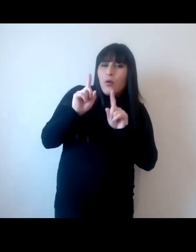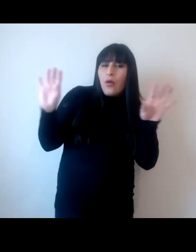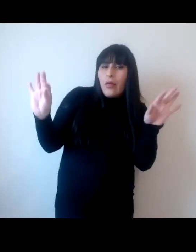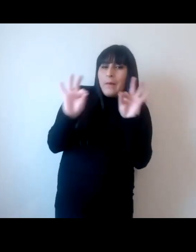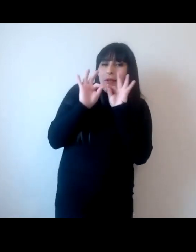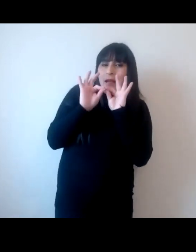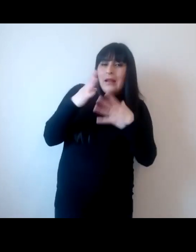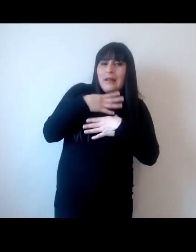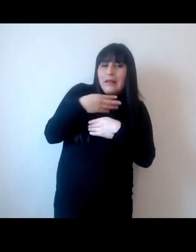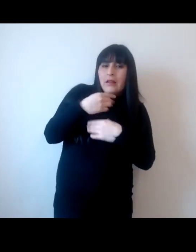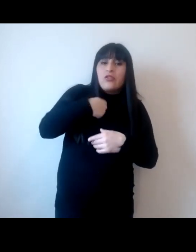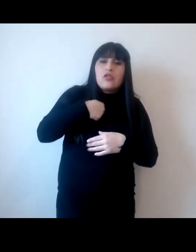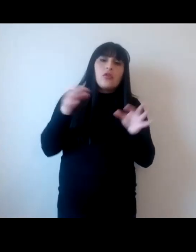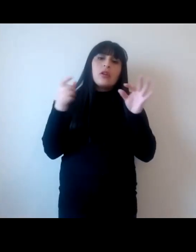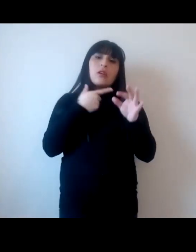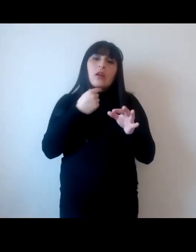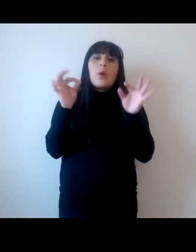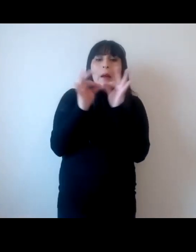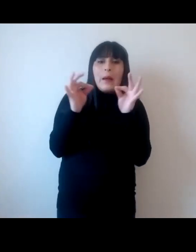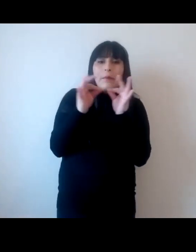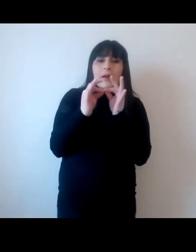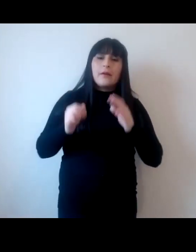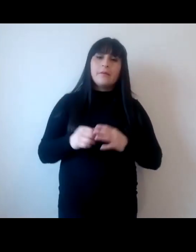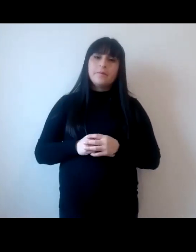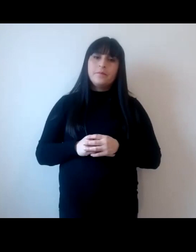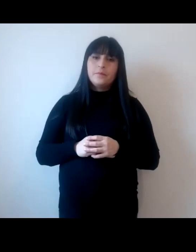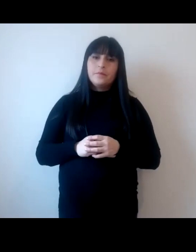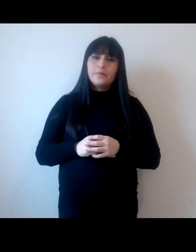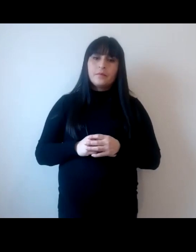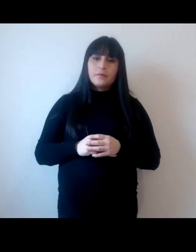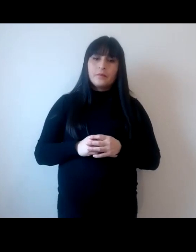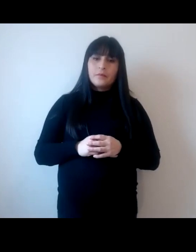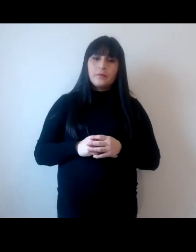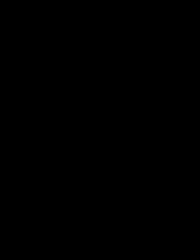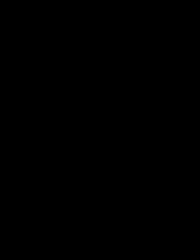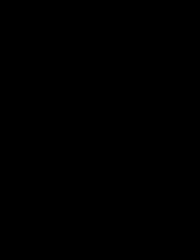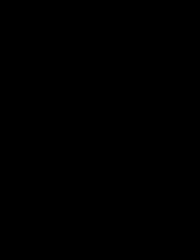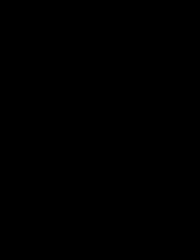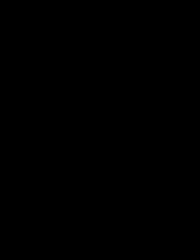comentar. Me vais a permitir que cargue la presentación.